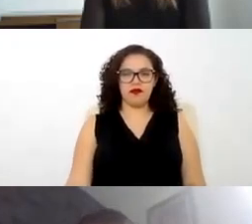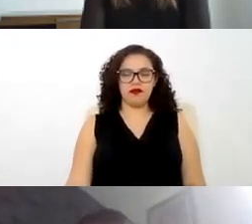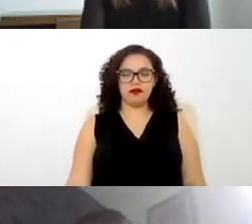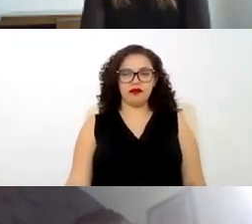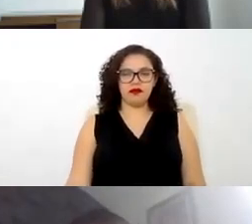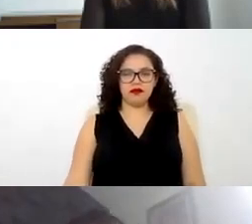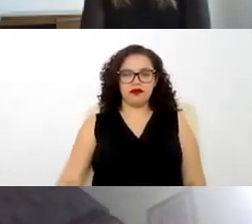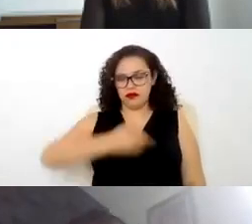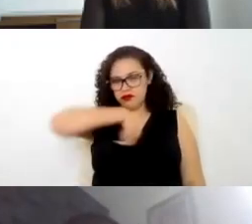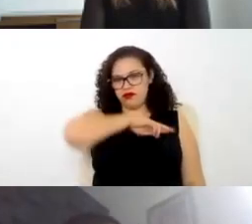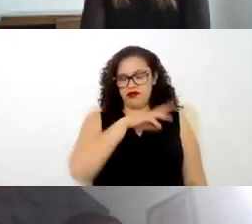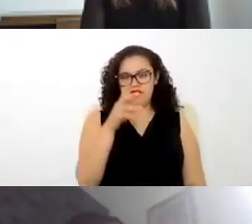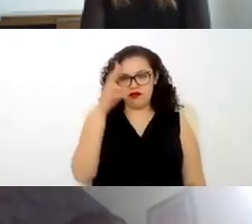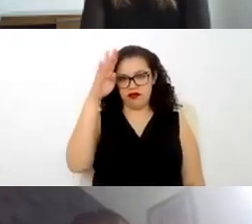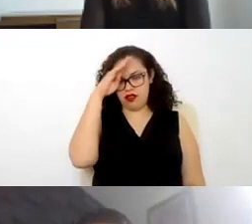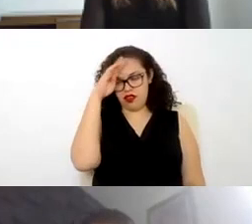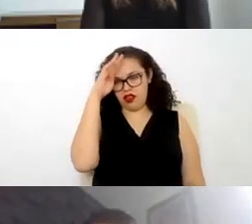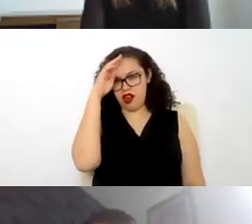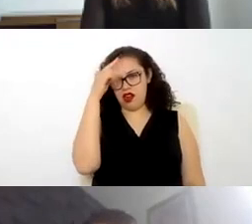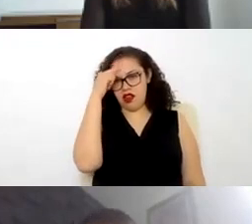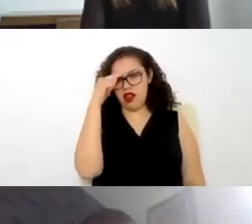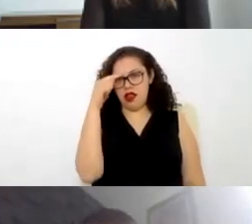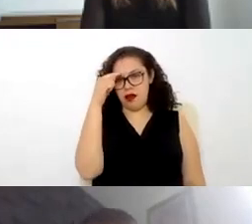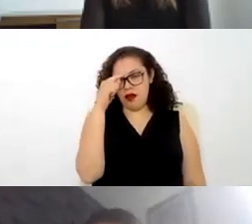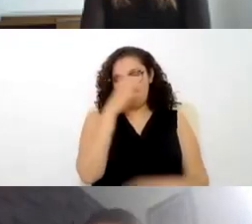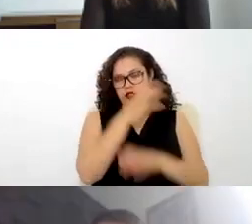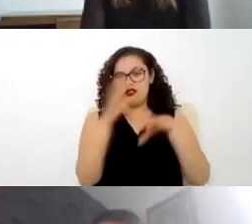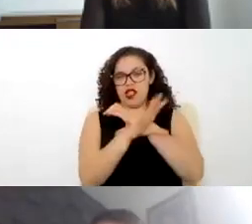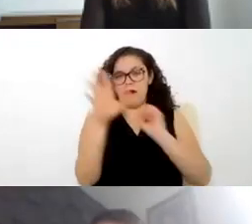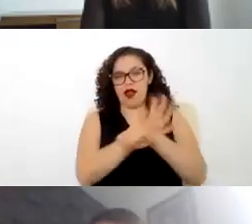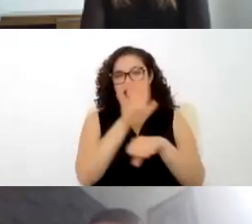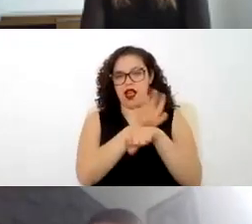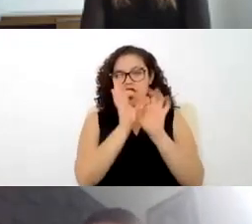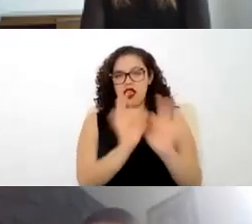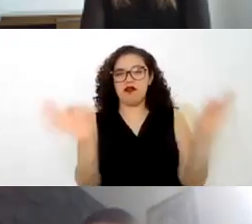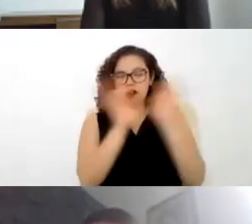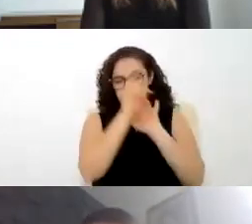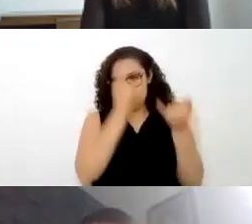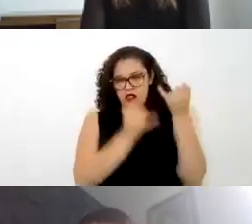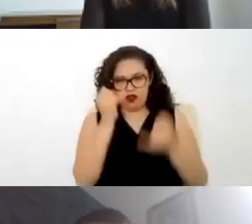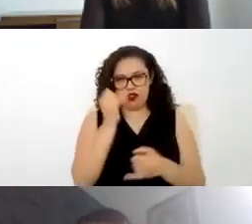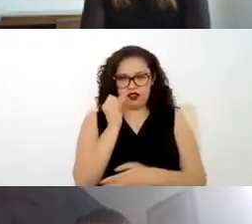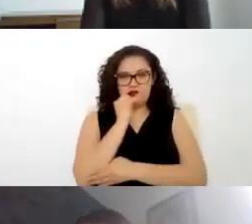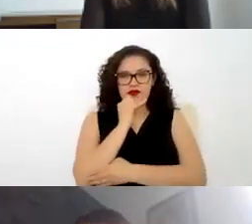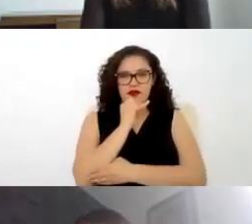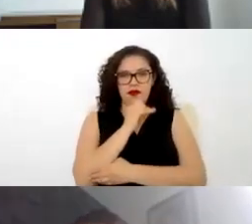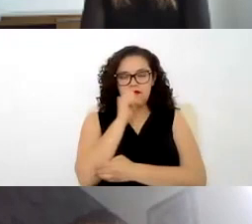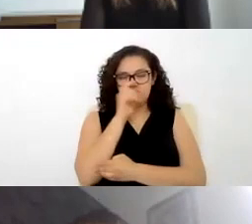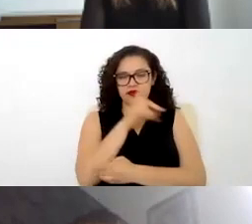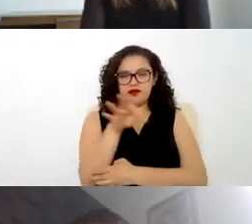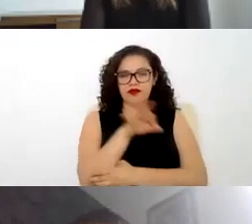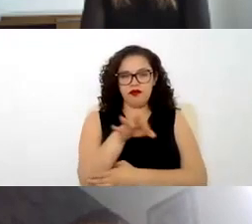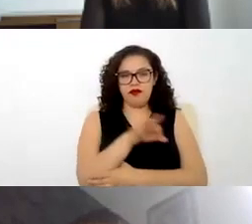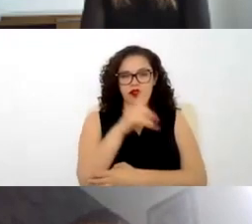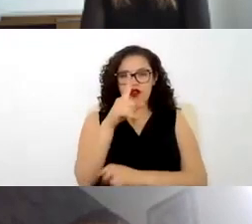pertinente poner las prescripciones más importantes para los juicios y el trabajador contará con un año a